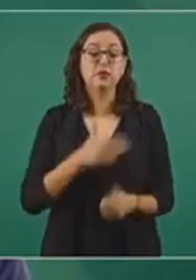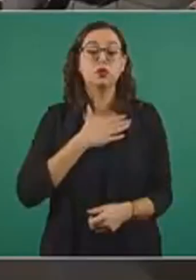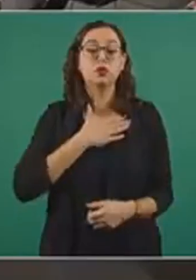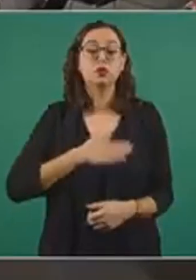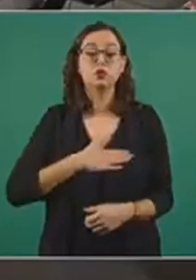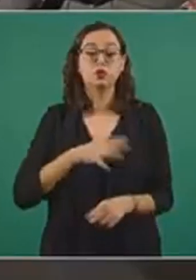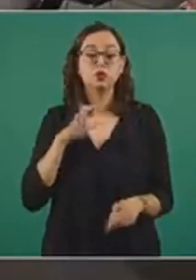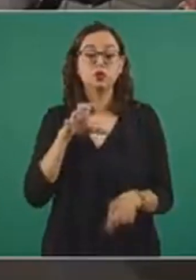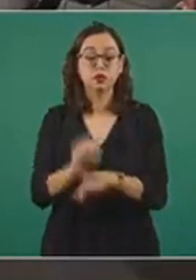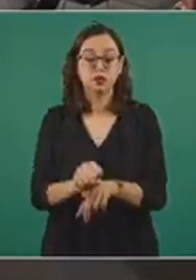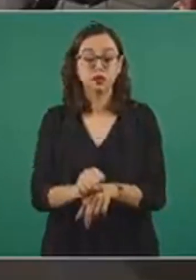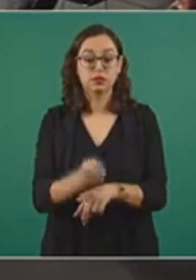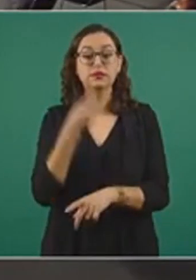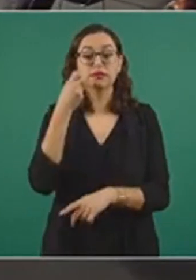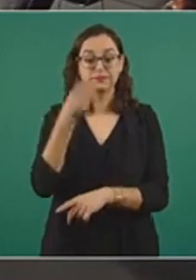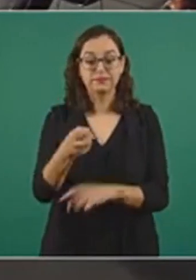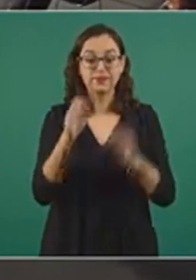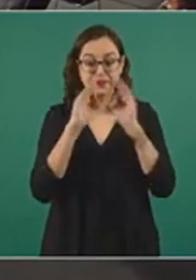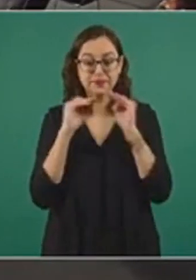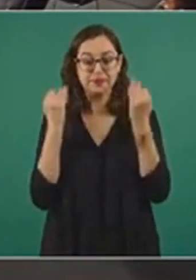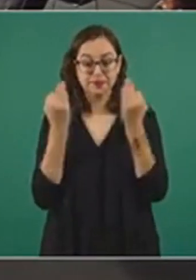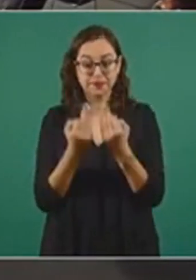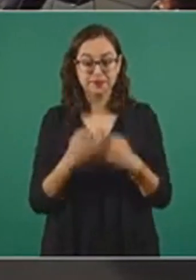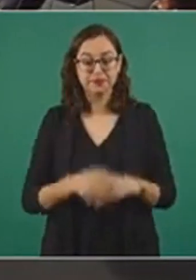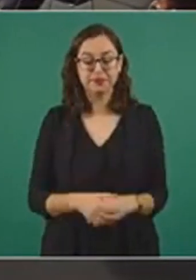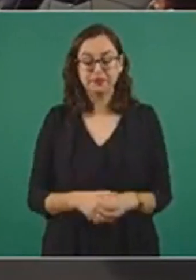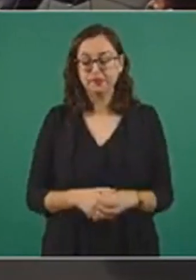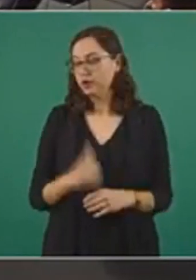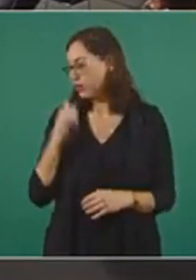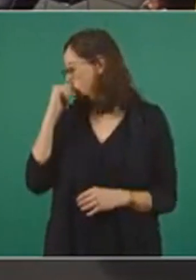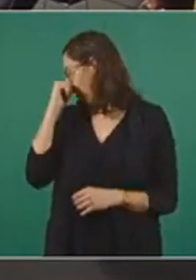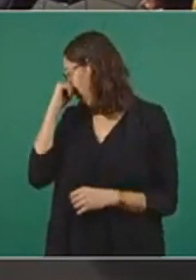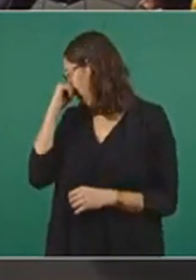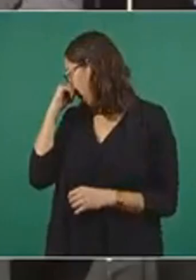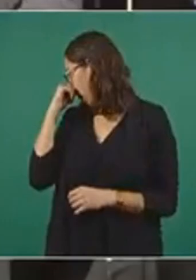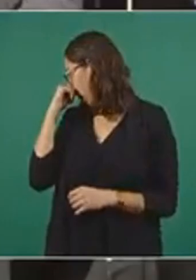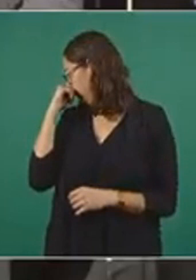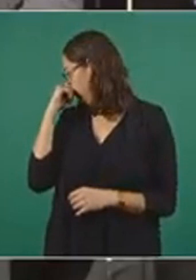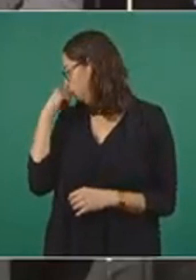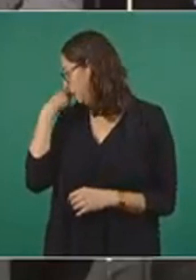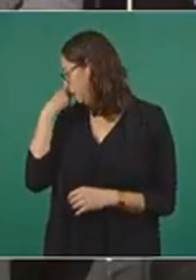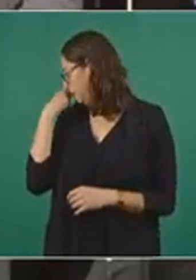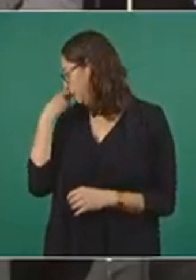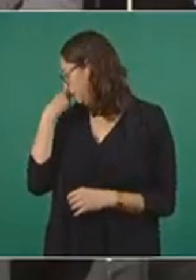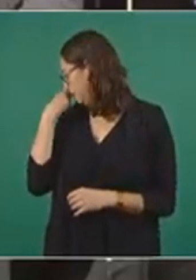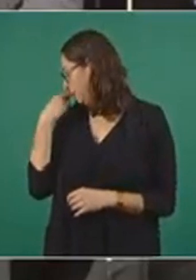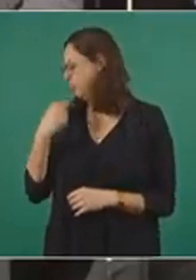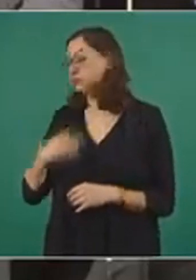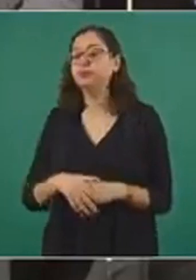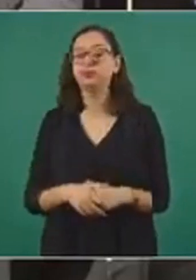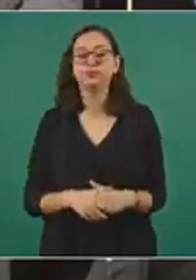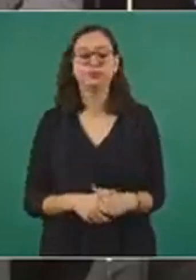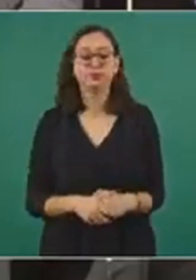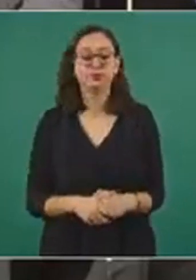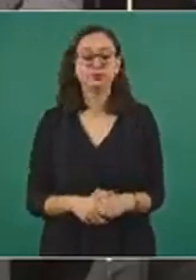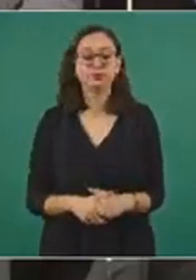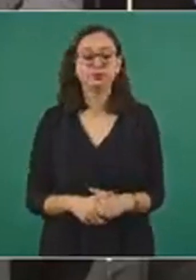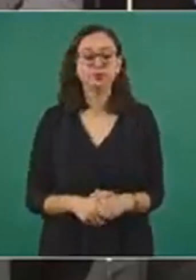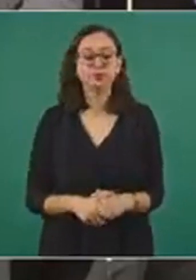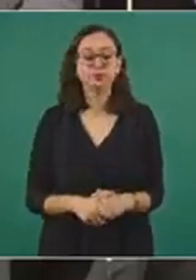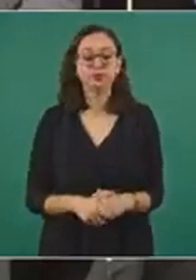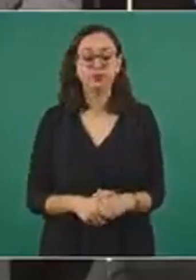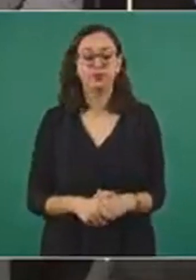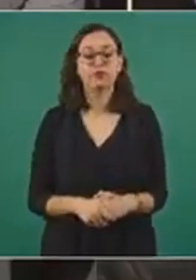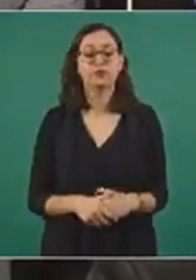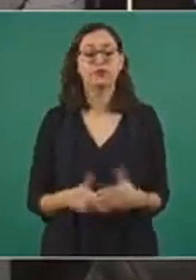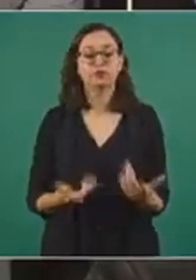Ese es el método. Bien, presidente, en diversos estados del país ha habido manifestaciones de extrabajadores